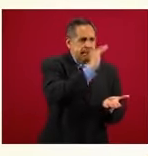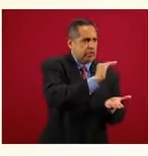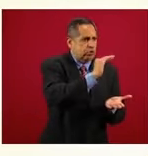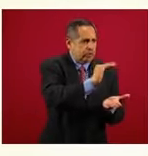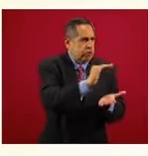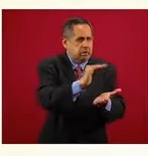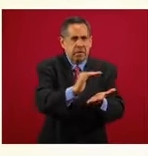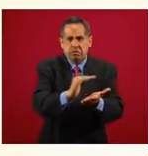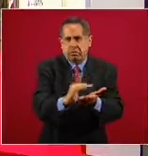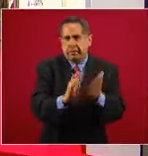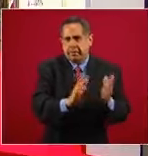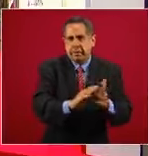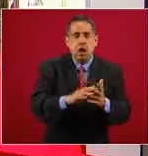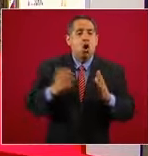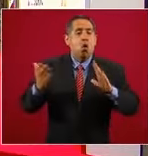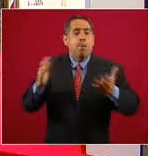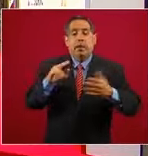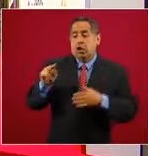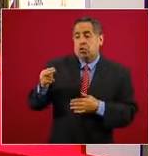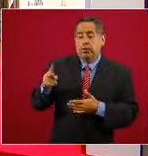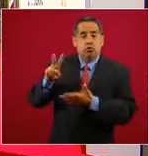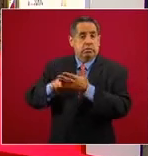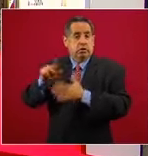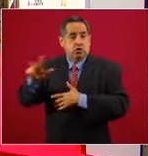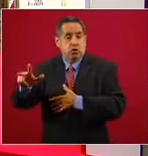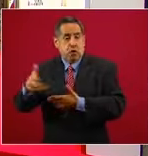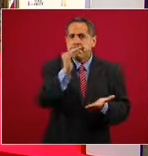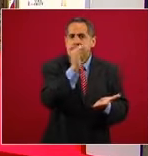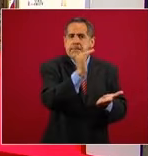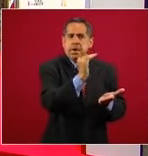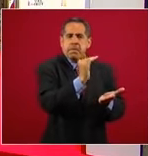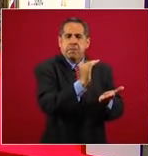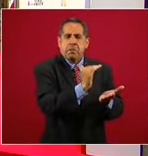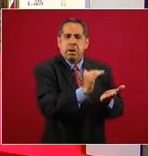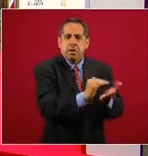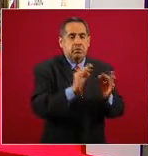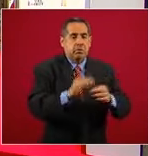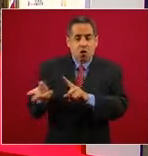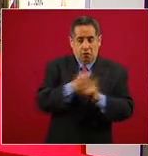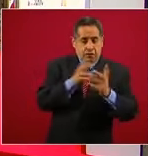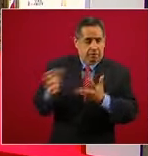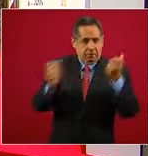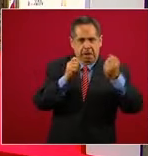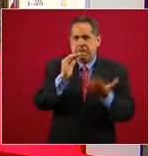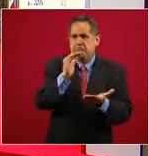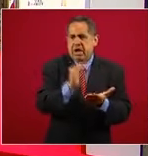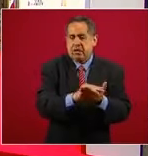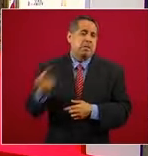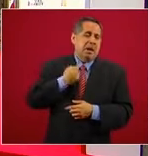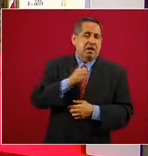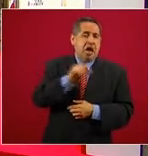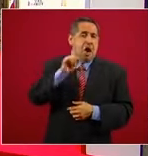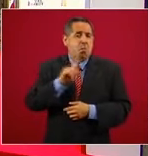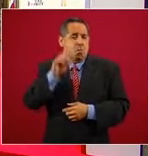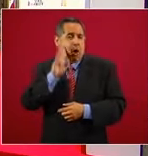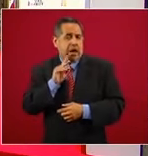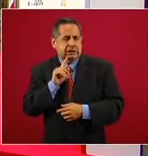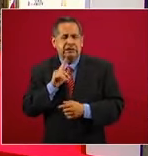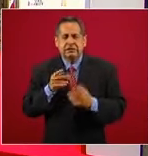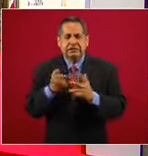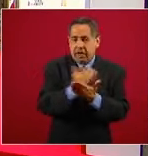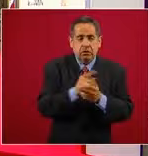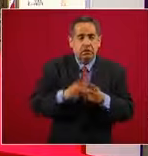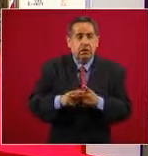noviembre de 2018. Hay menos secuestros, feminicidios, robos a